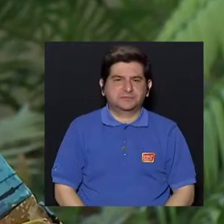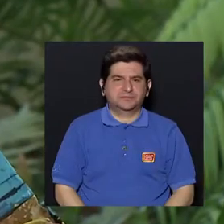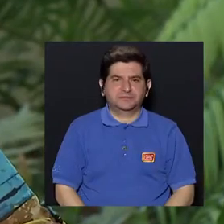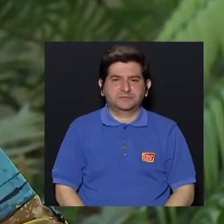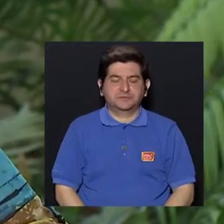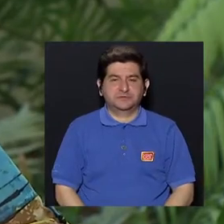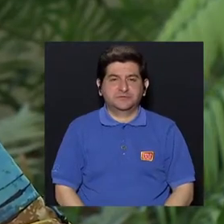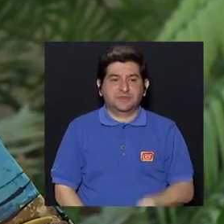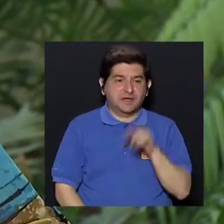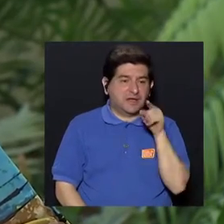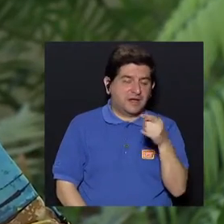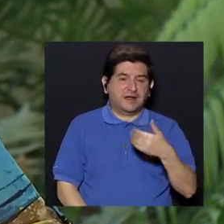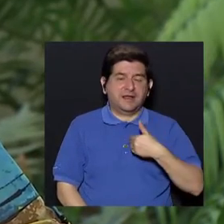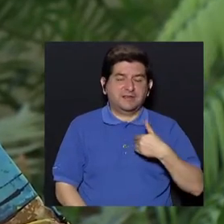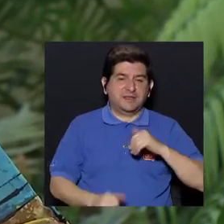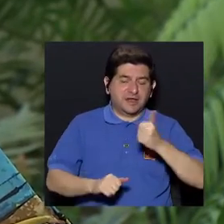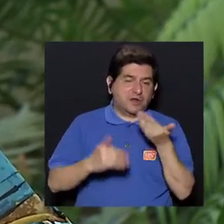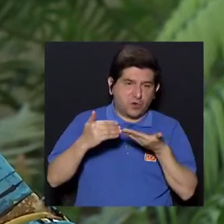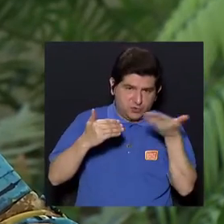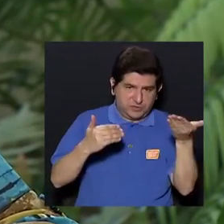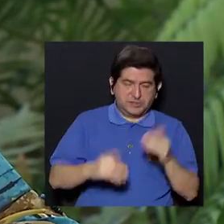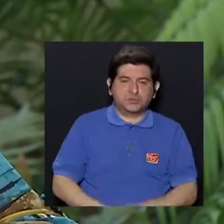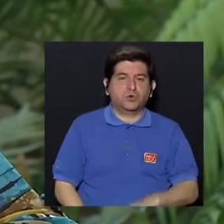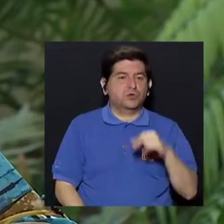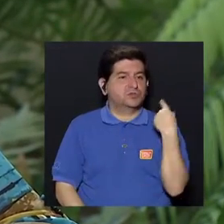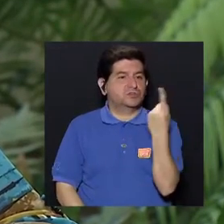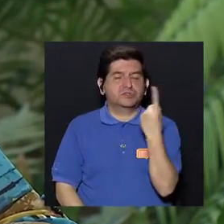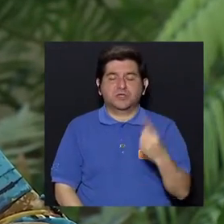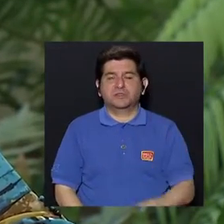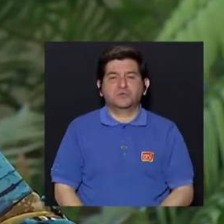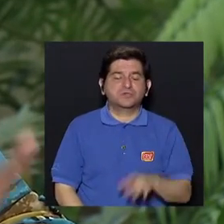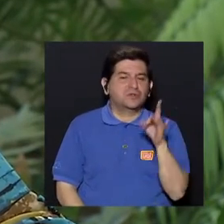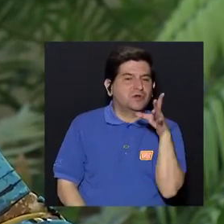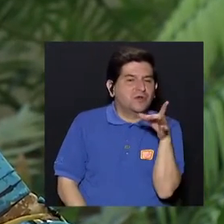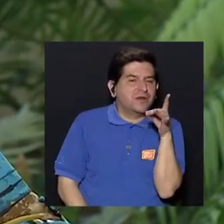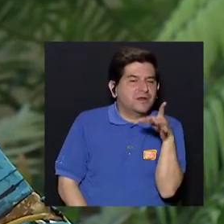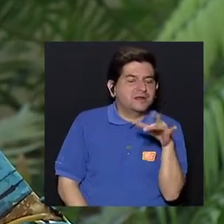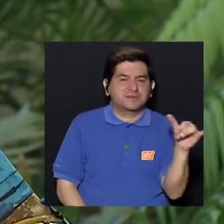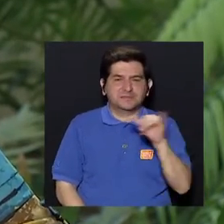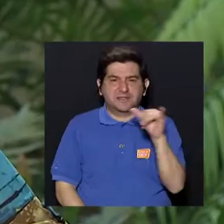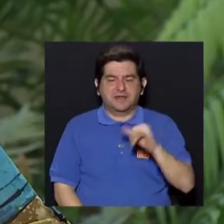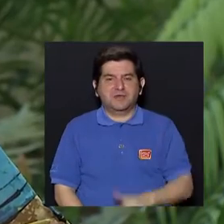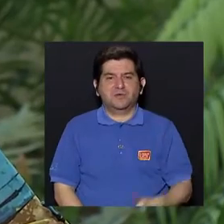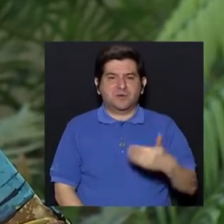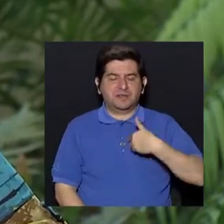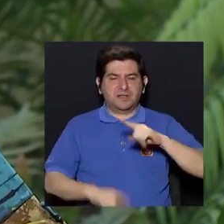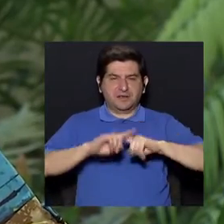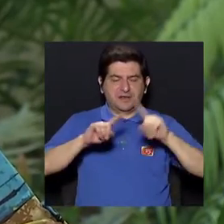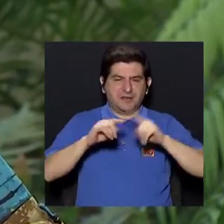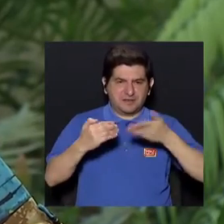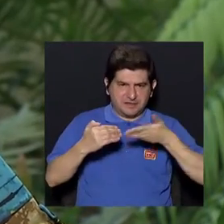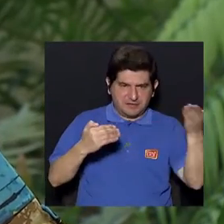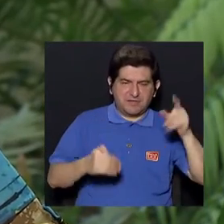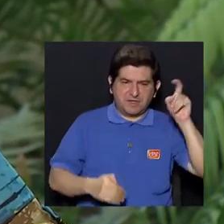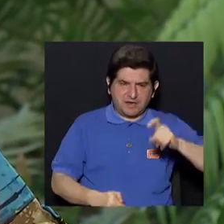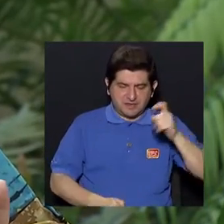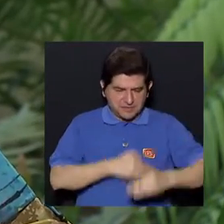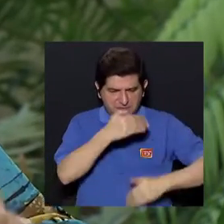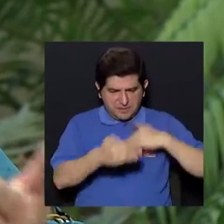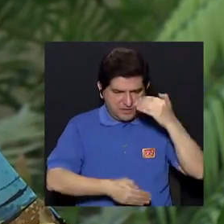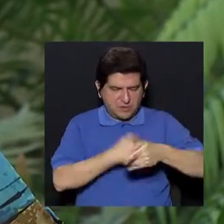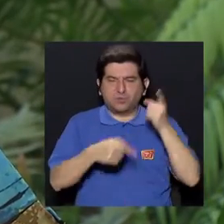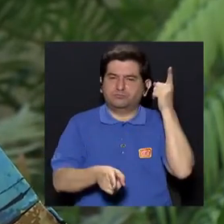este aparatito tenemos otras cosas, ¿verdad? Entonces, no es solamente la parte de vidrio, sino también acá habrá otras cosas que deben de ser